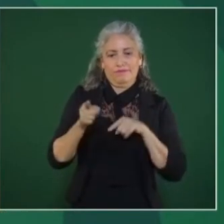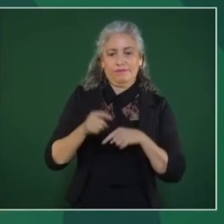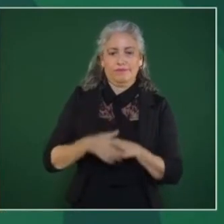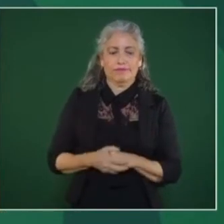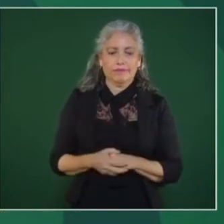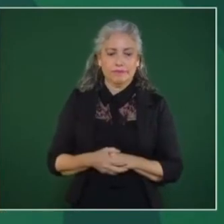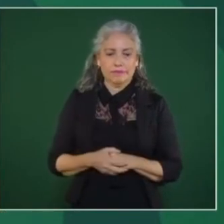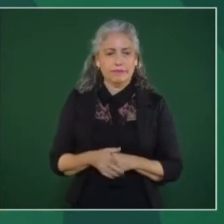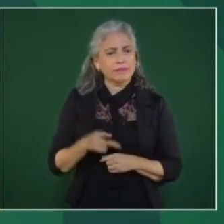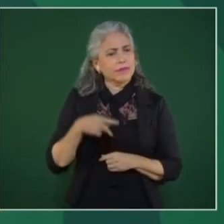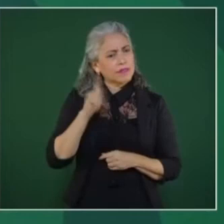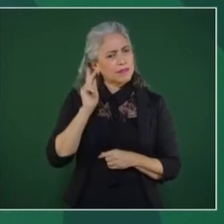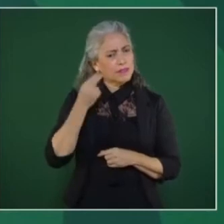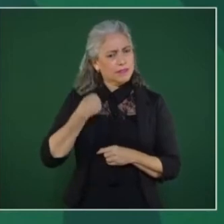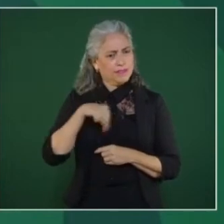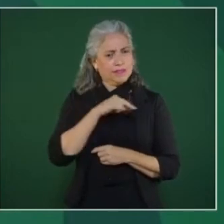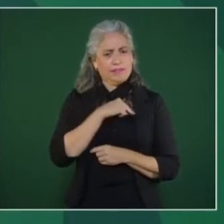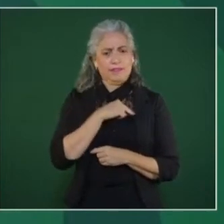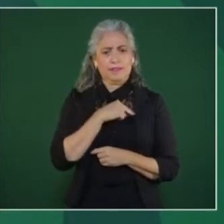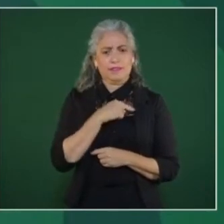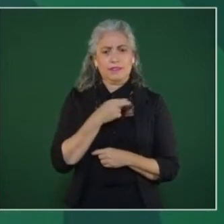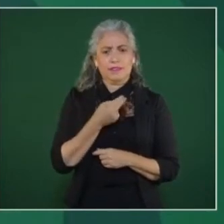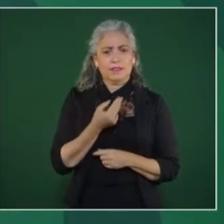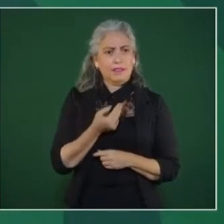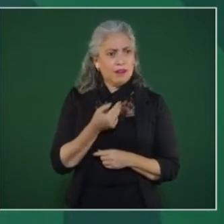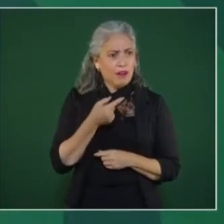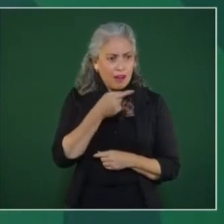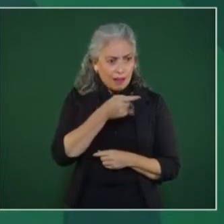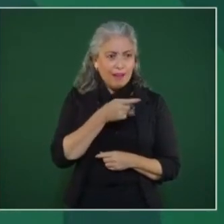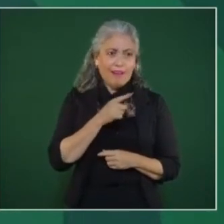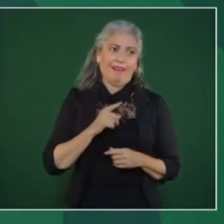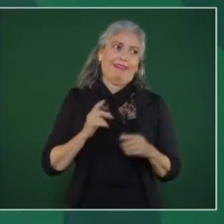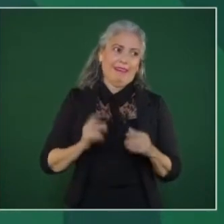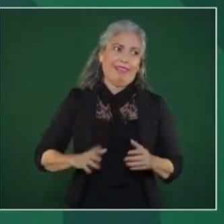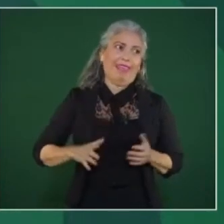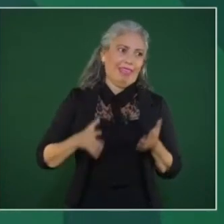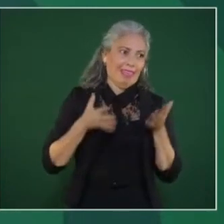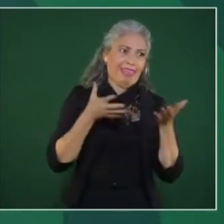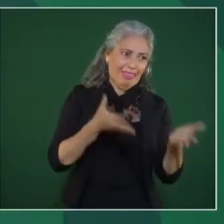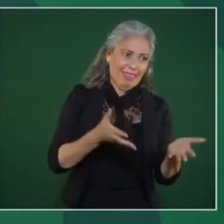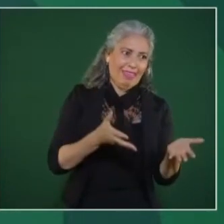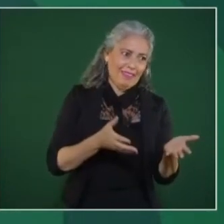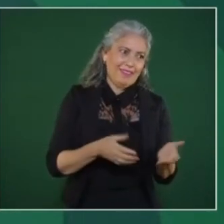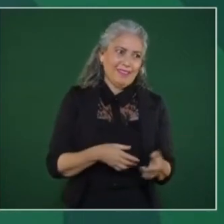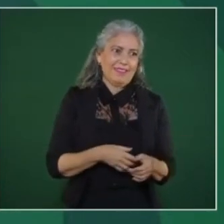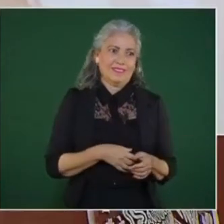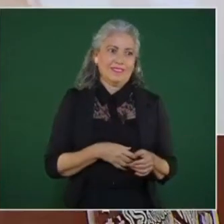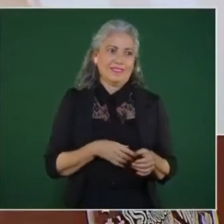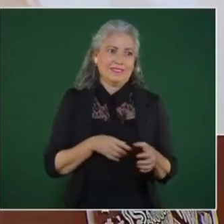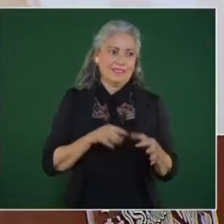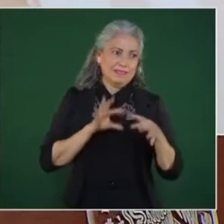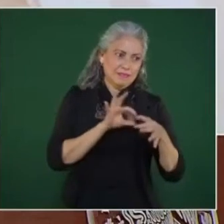nosotros no vamos a caer en ninguna provocación.